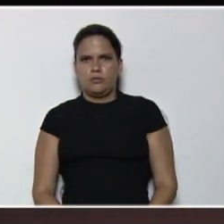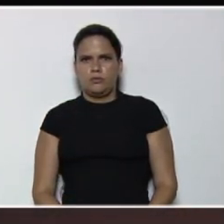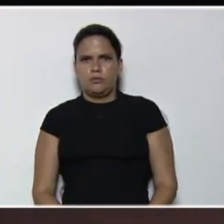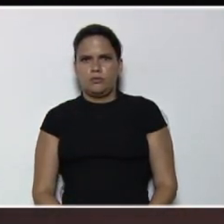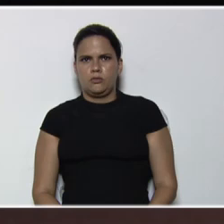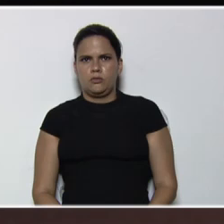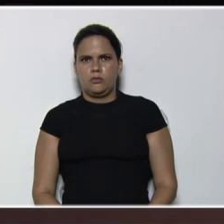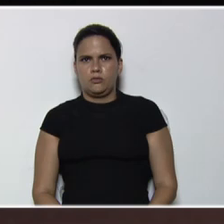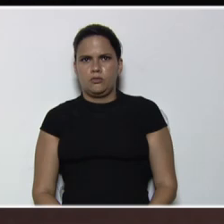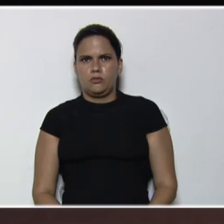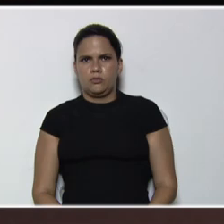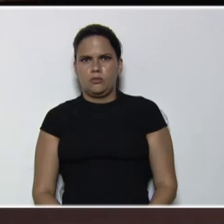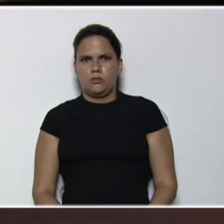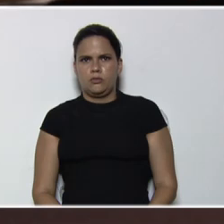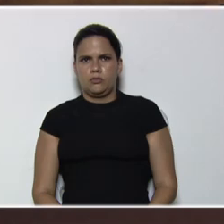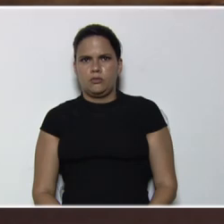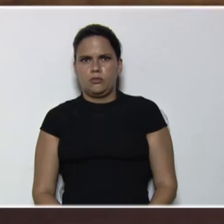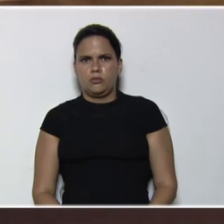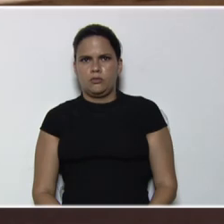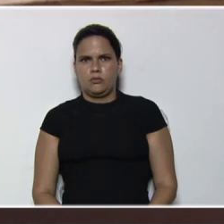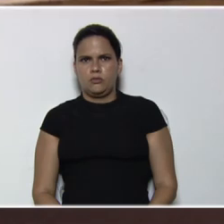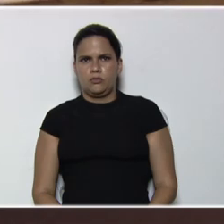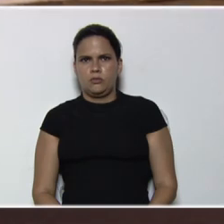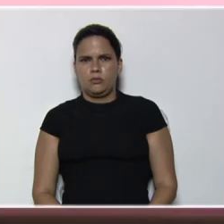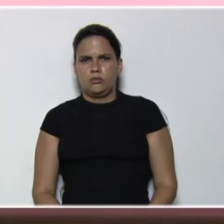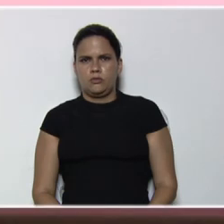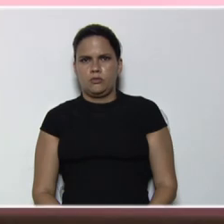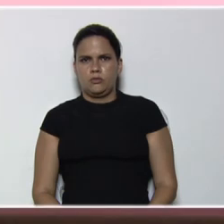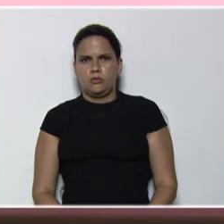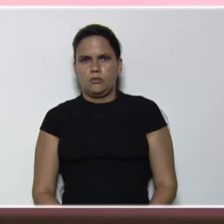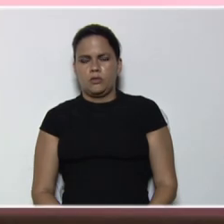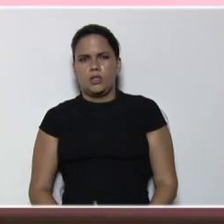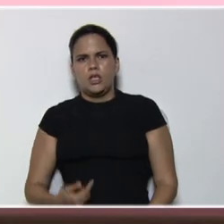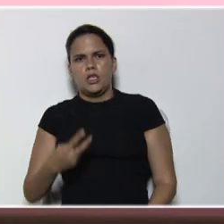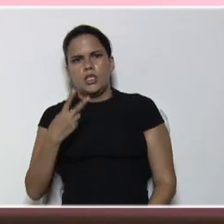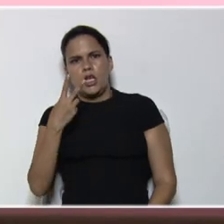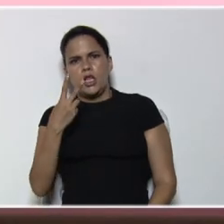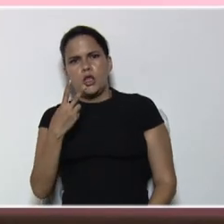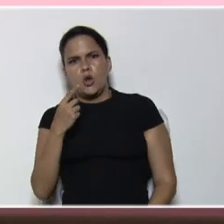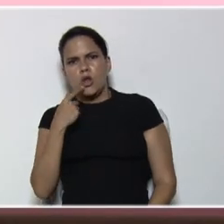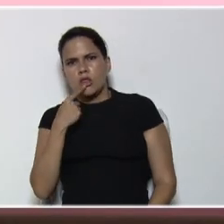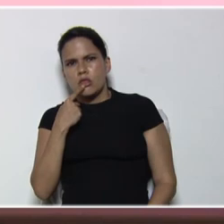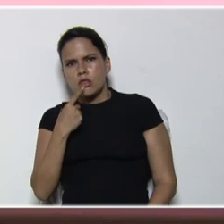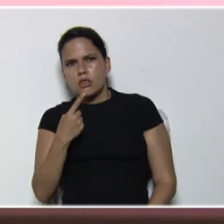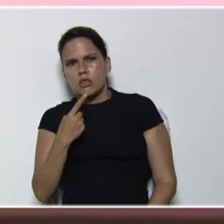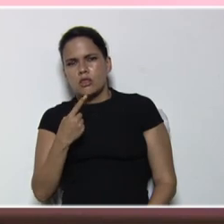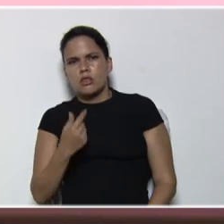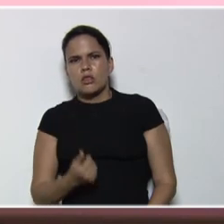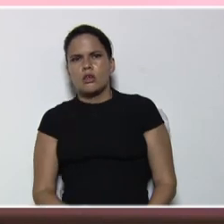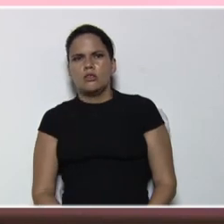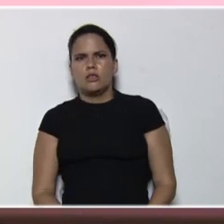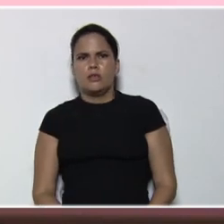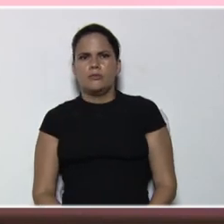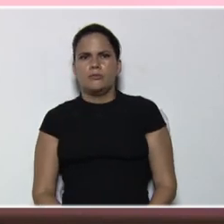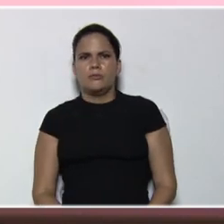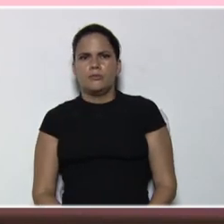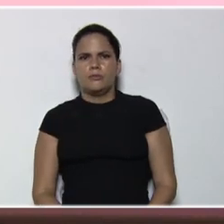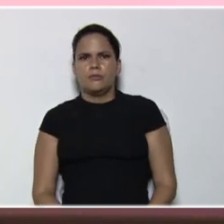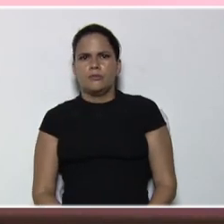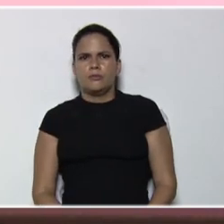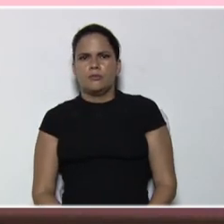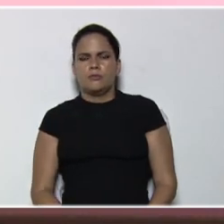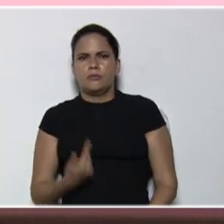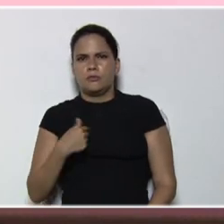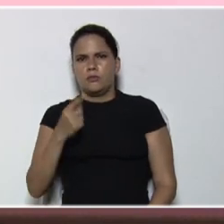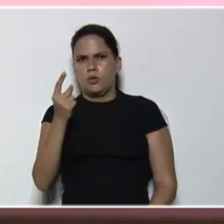salimos acá, 1 y 2, y el 2, en la casilla, ese número 2, en esa casilla, corresponde al